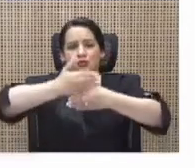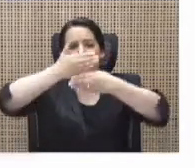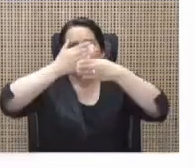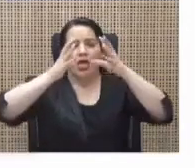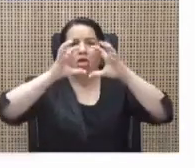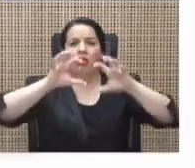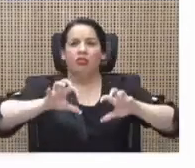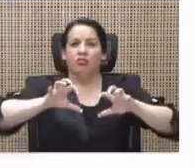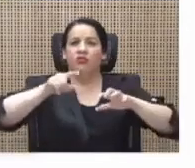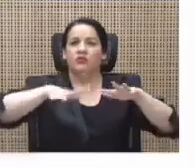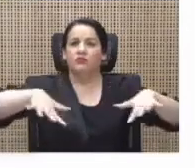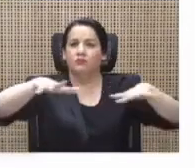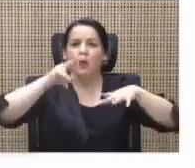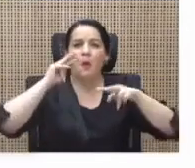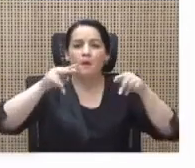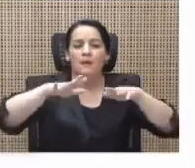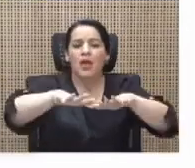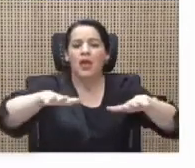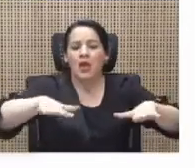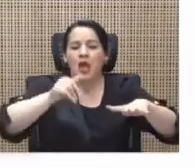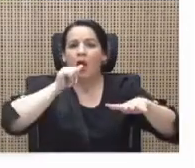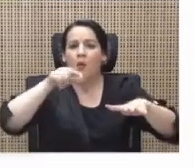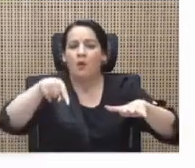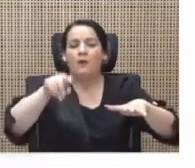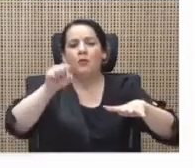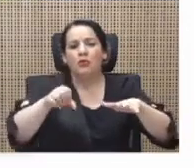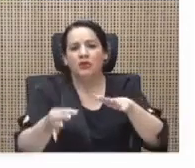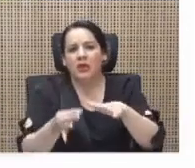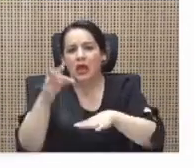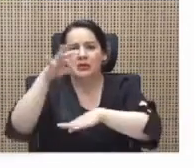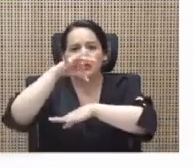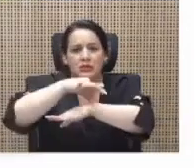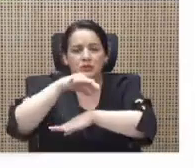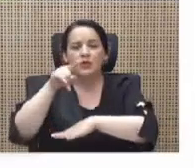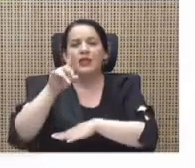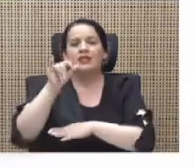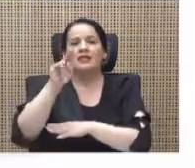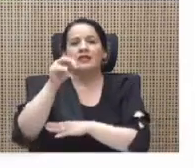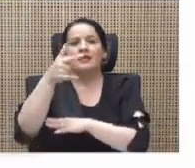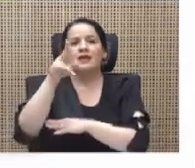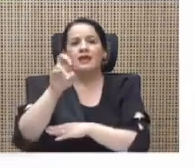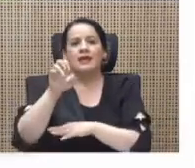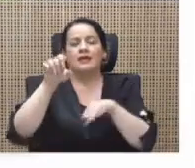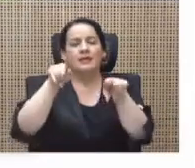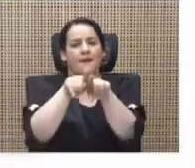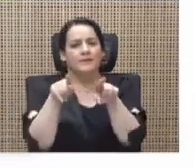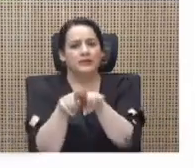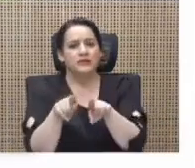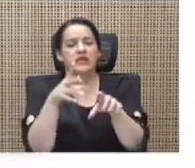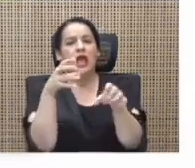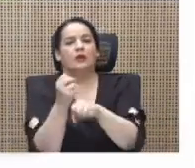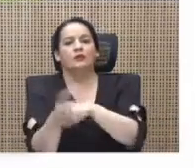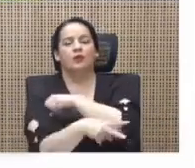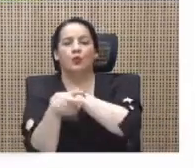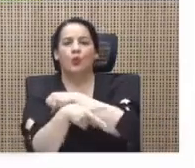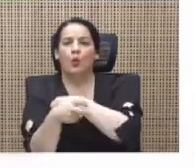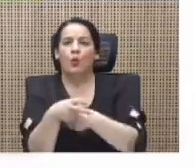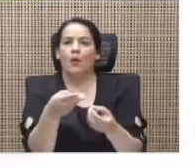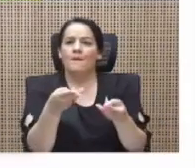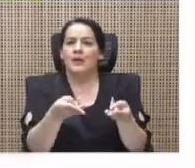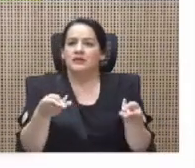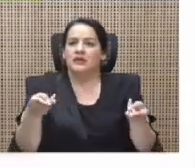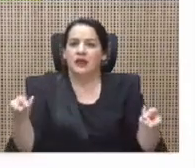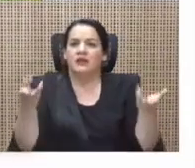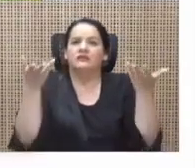ahí donde perfectamente podría haber criaderos incluso del mosquito del dengue, además de que se han dado ya robos de materiales.